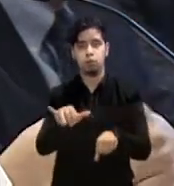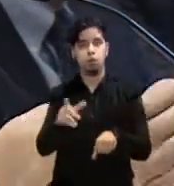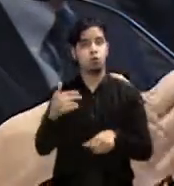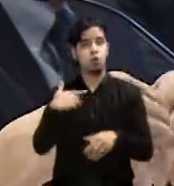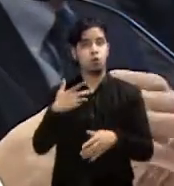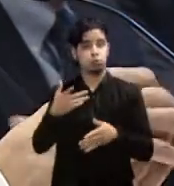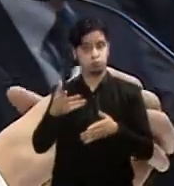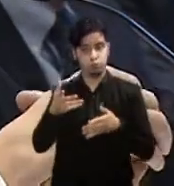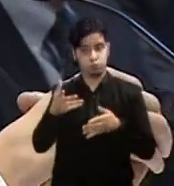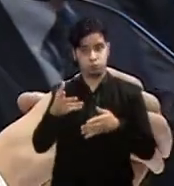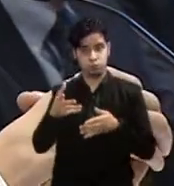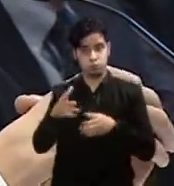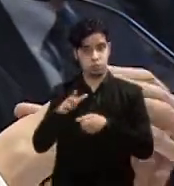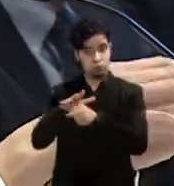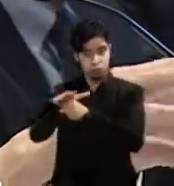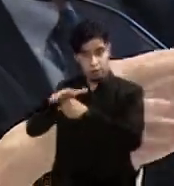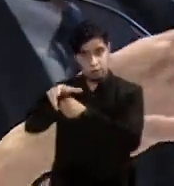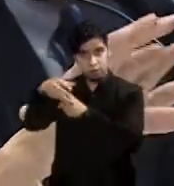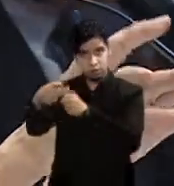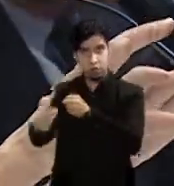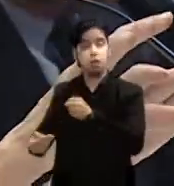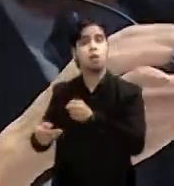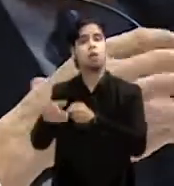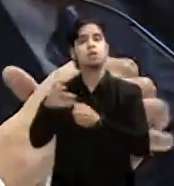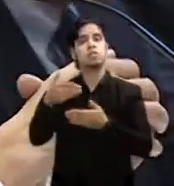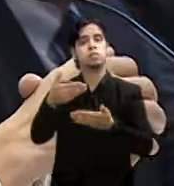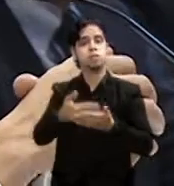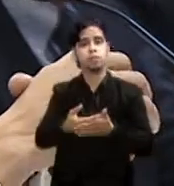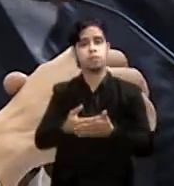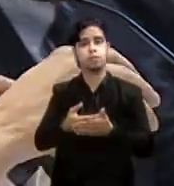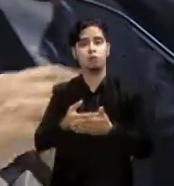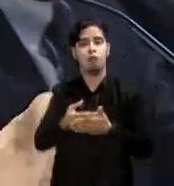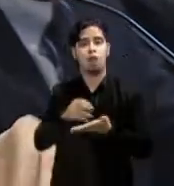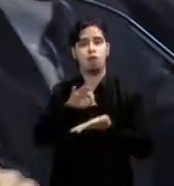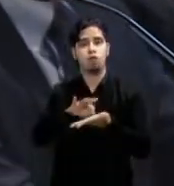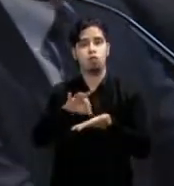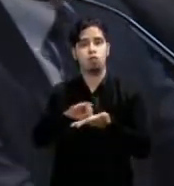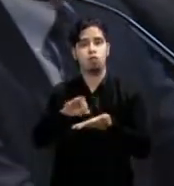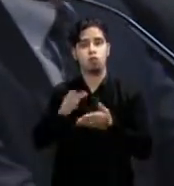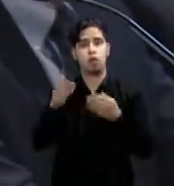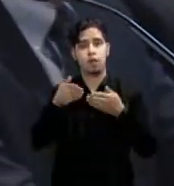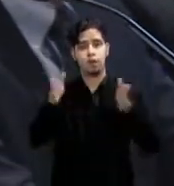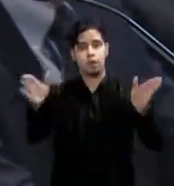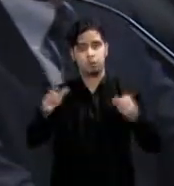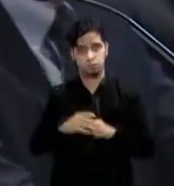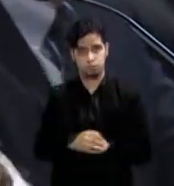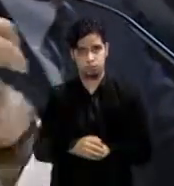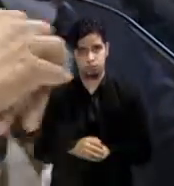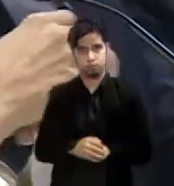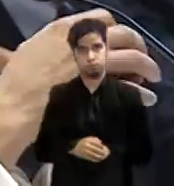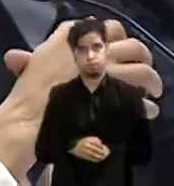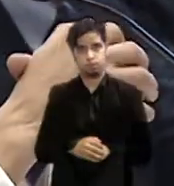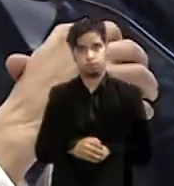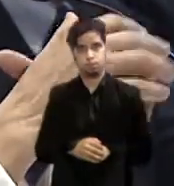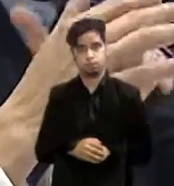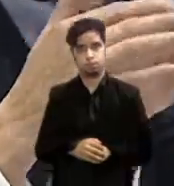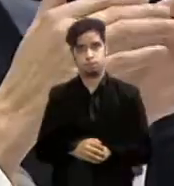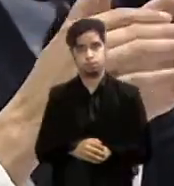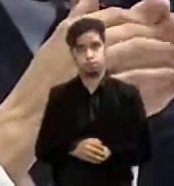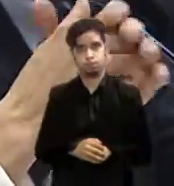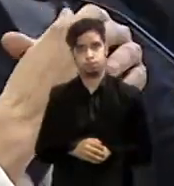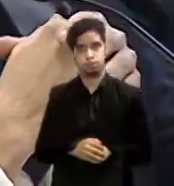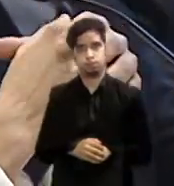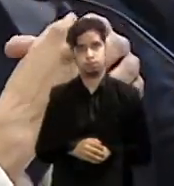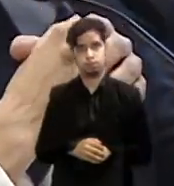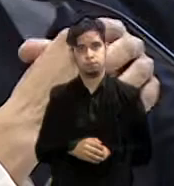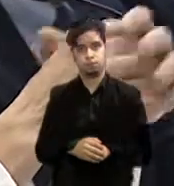Para de esa forma, asegurarle, quitarle a ellos la preocupación de que Hacienda pueda